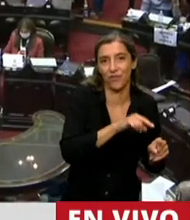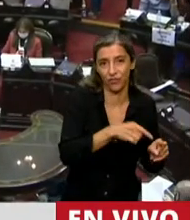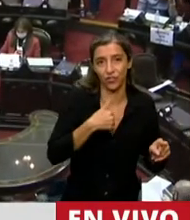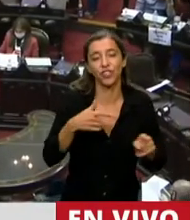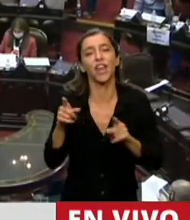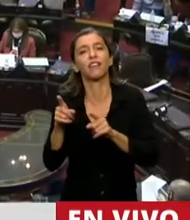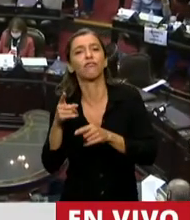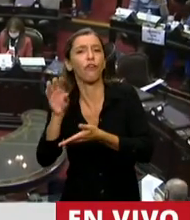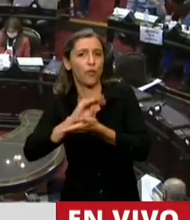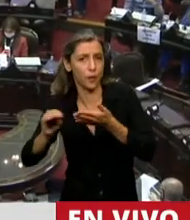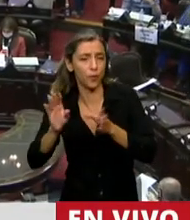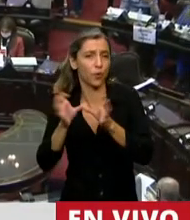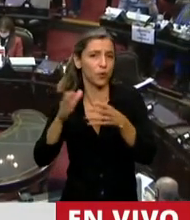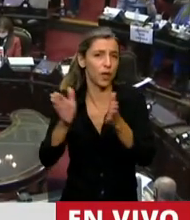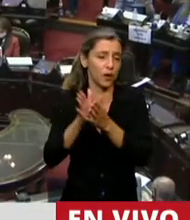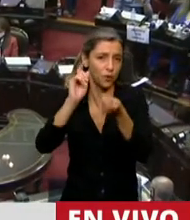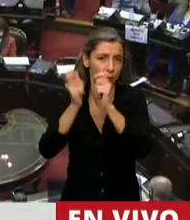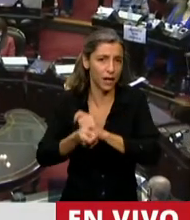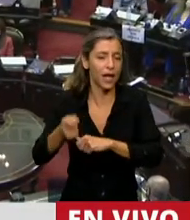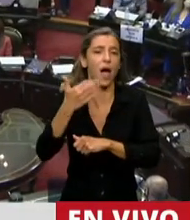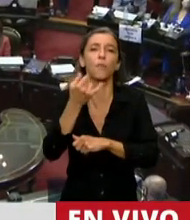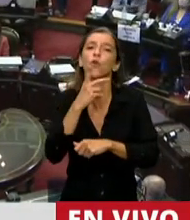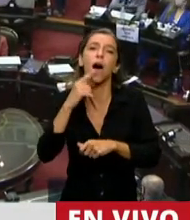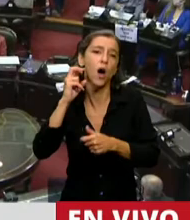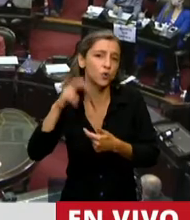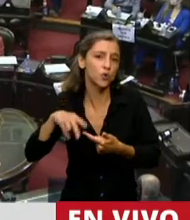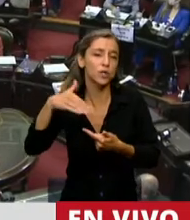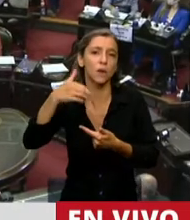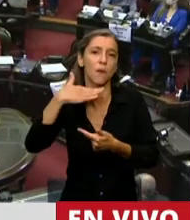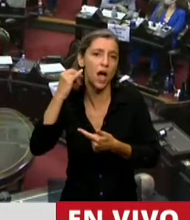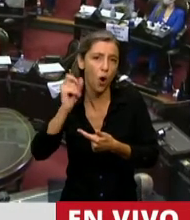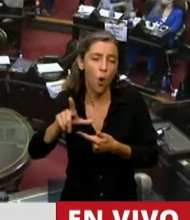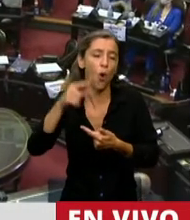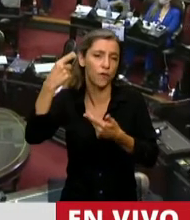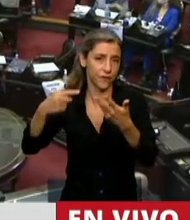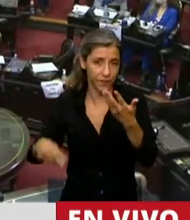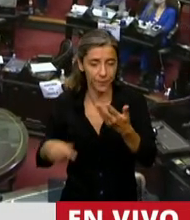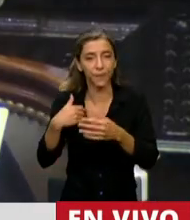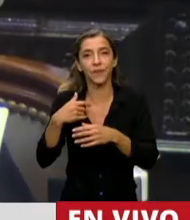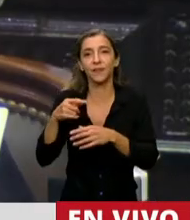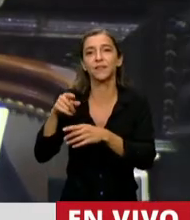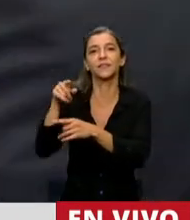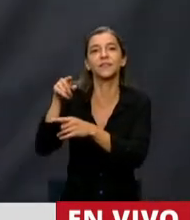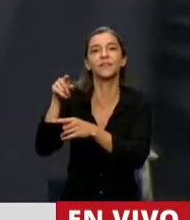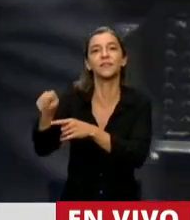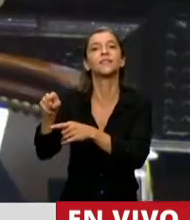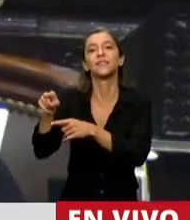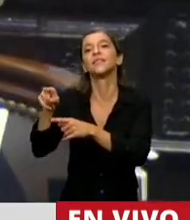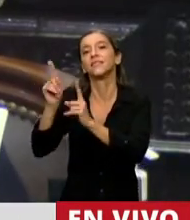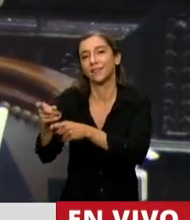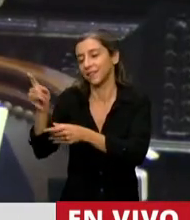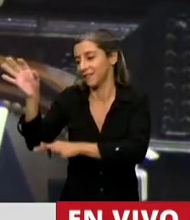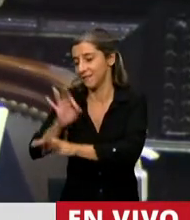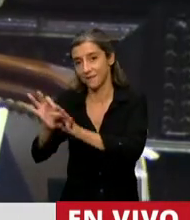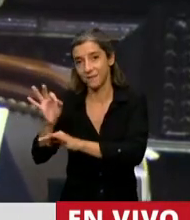la diputada Austin, a Jules y Polini, más en base y otros, muchos más, y sumado al proyecto que